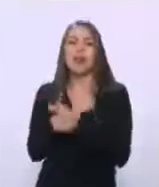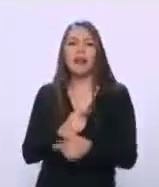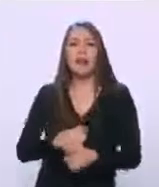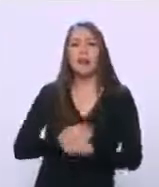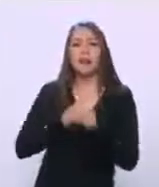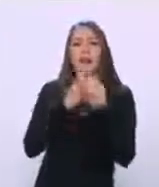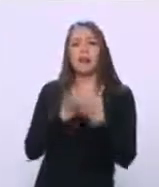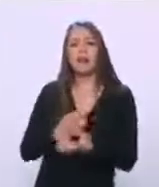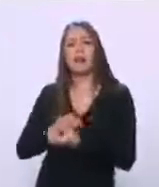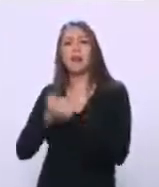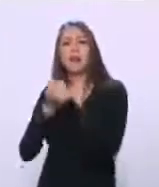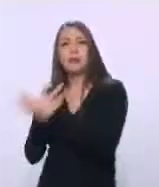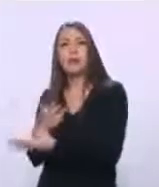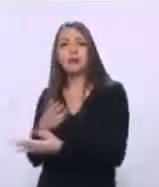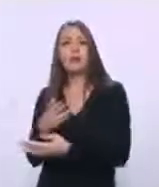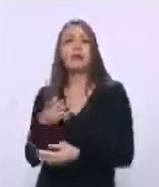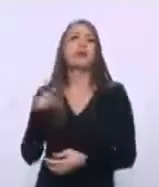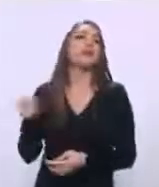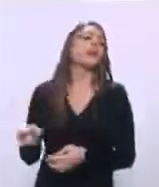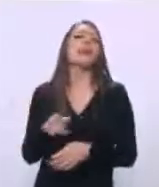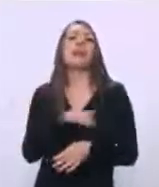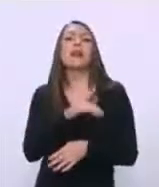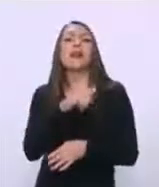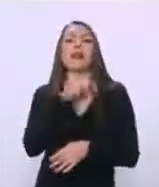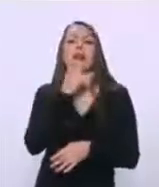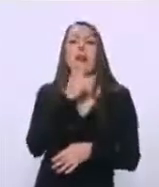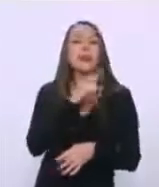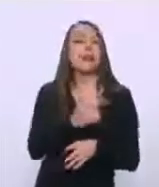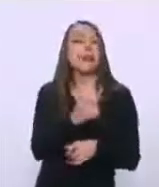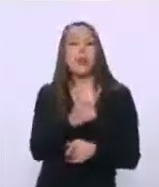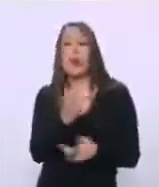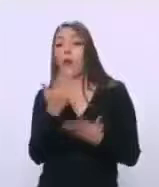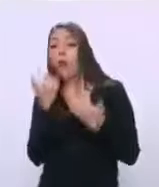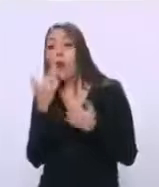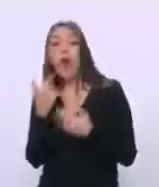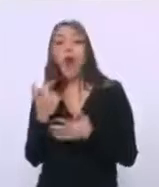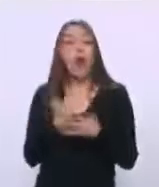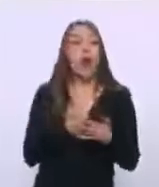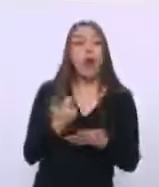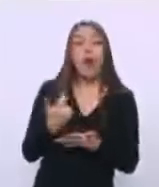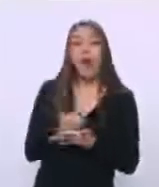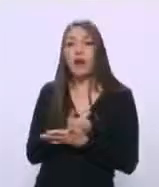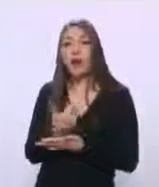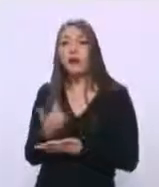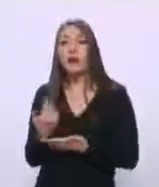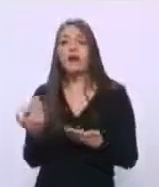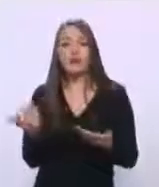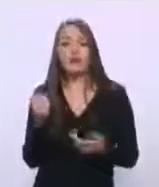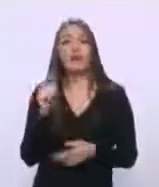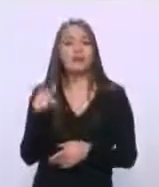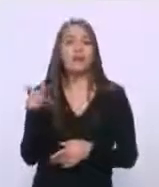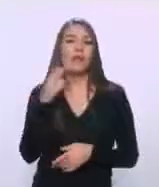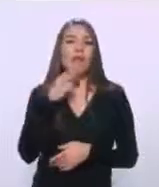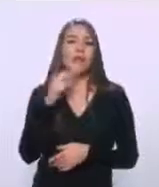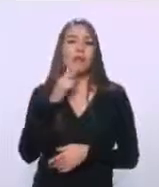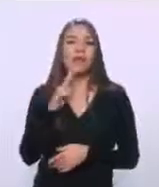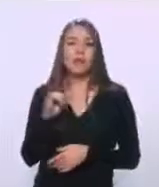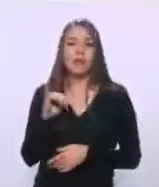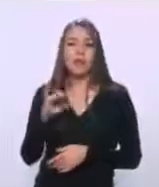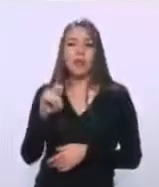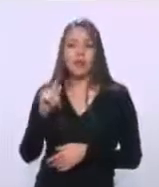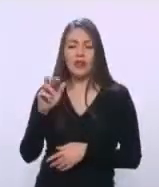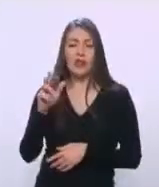confundiendo el que se les acaba la alcancía y se les acaba el domingo y se les acaba el peculio pero ahí nos lo enseñó nuestro compañero Víctor Diego